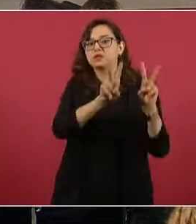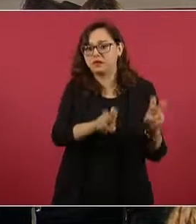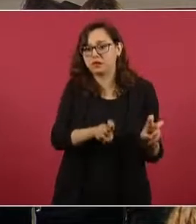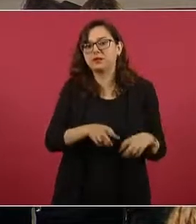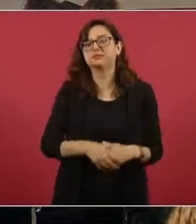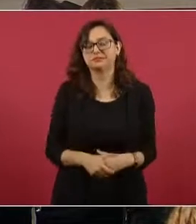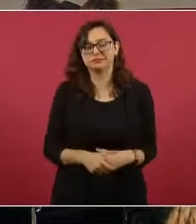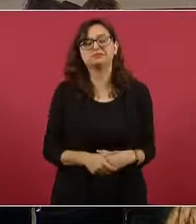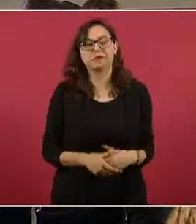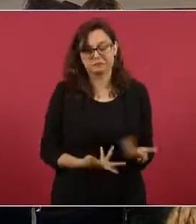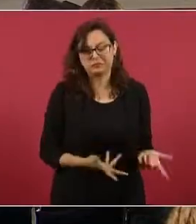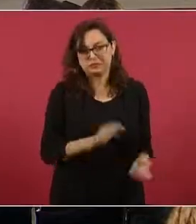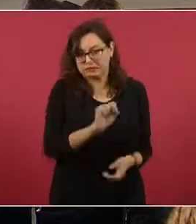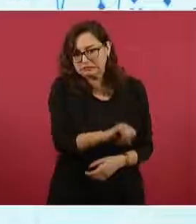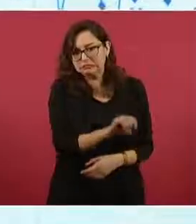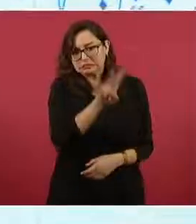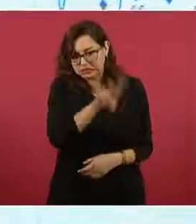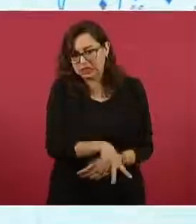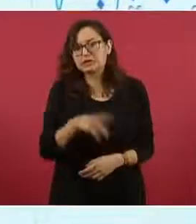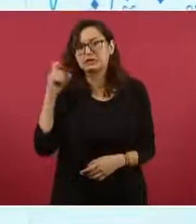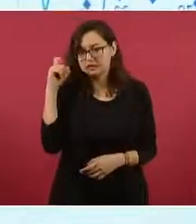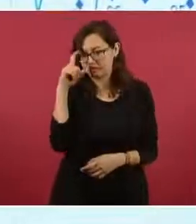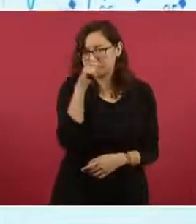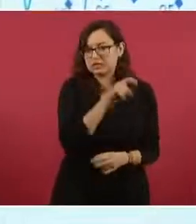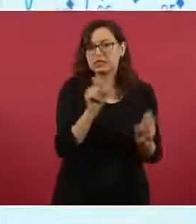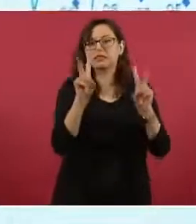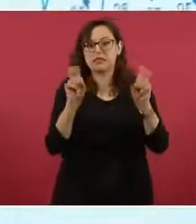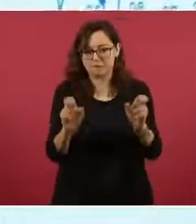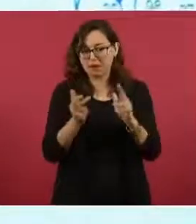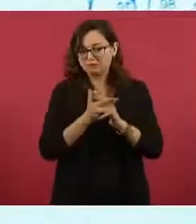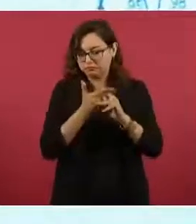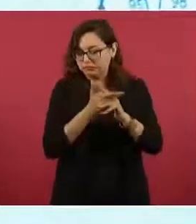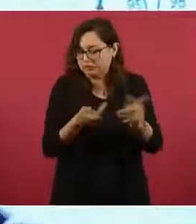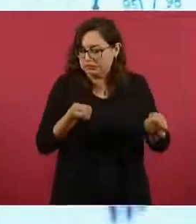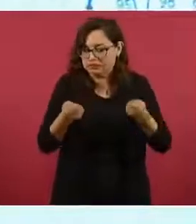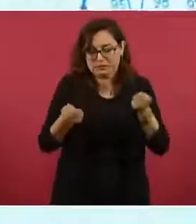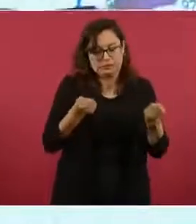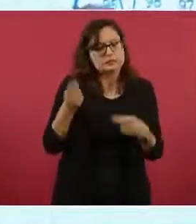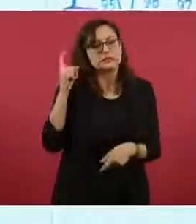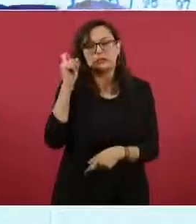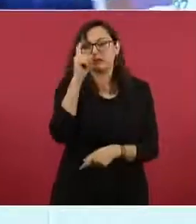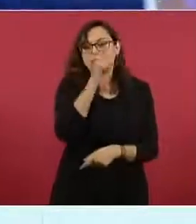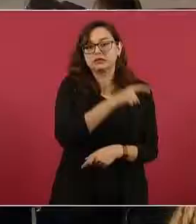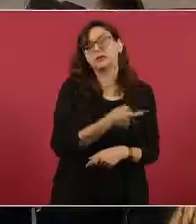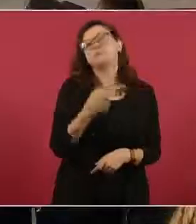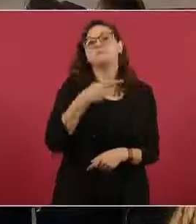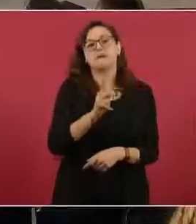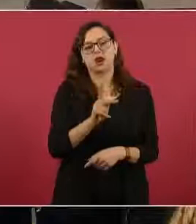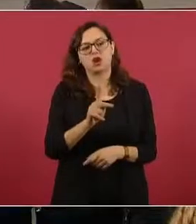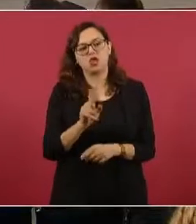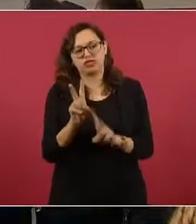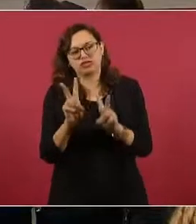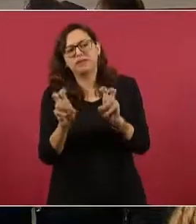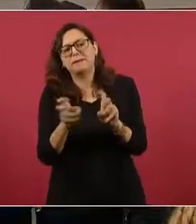mencionan, esto no lo mencionan,